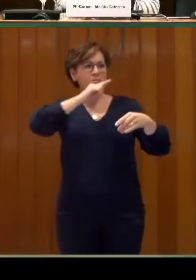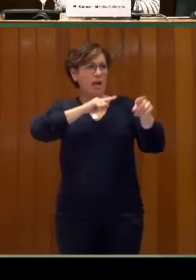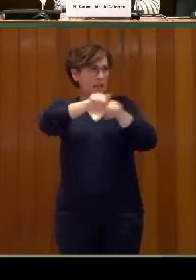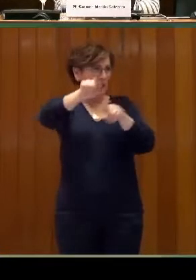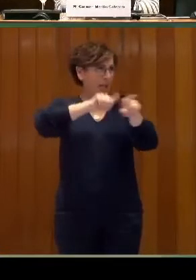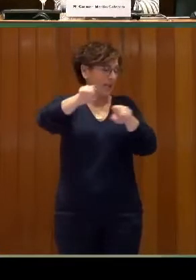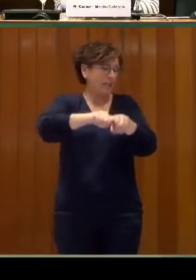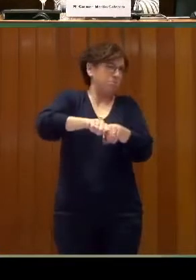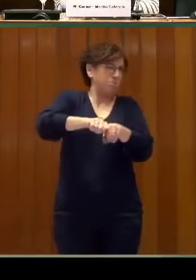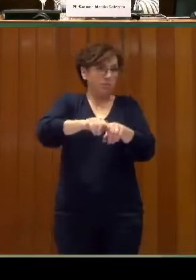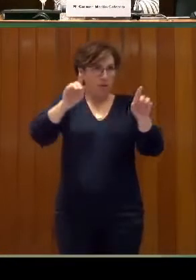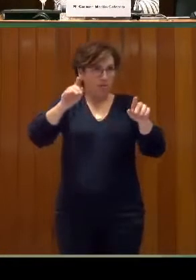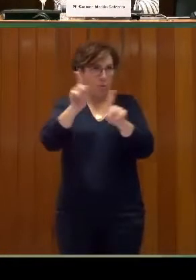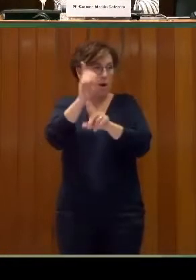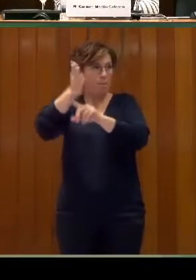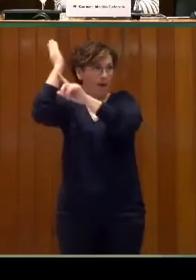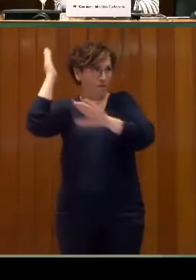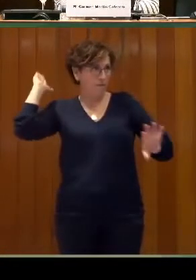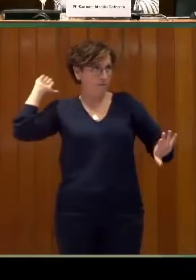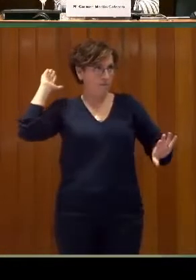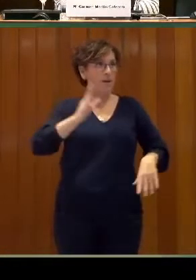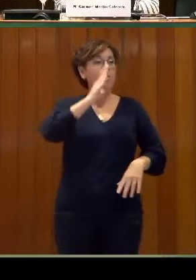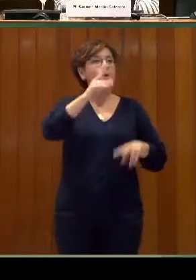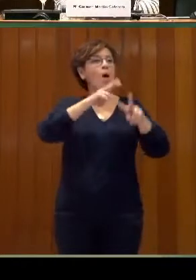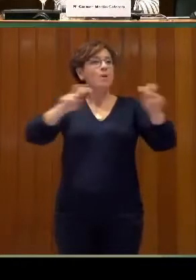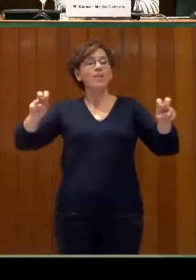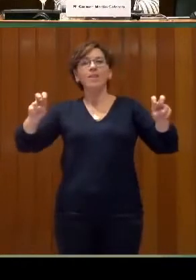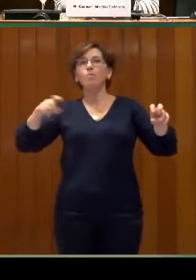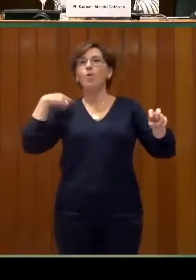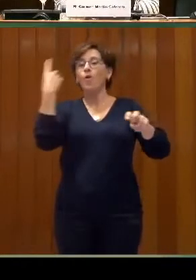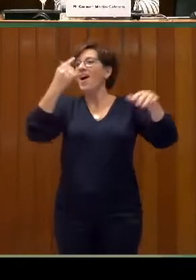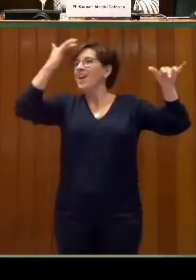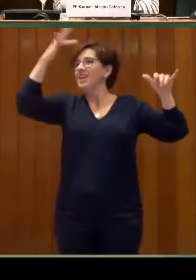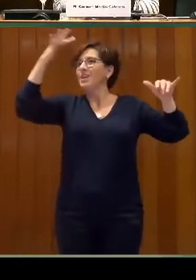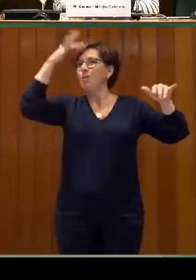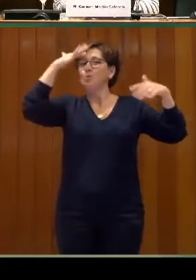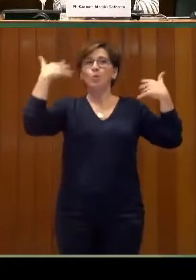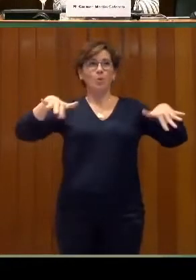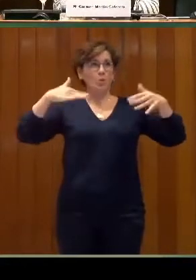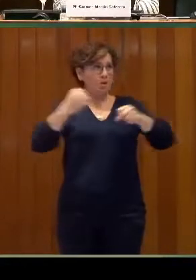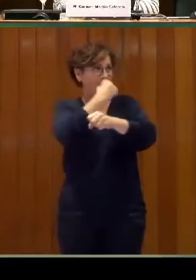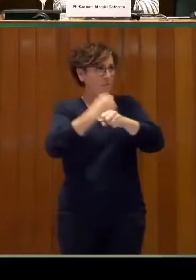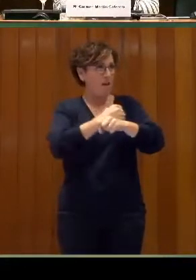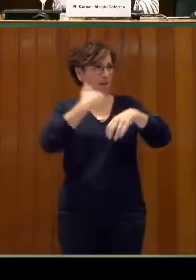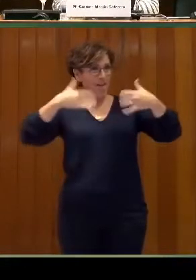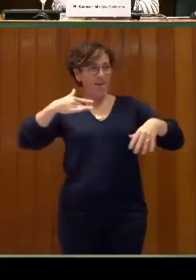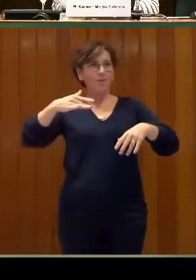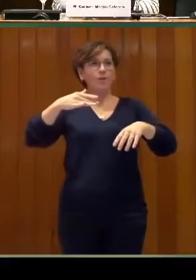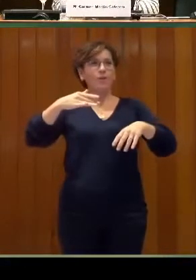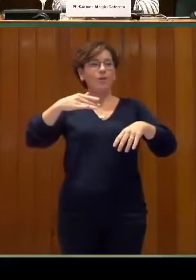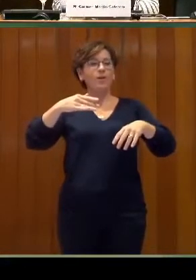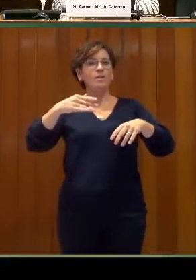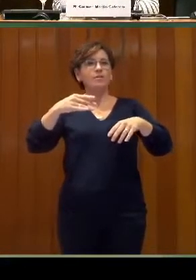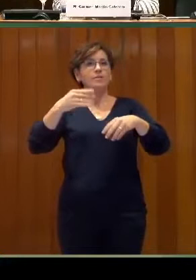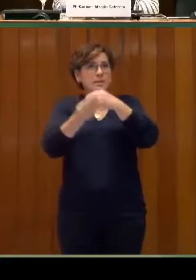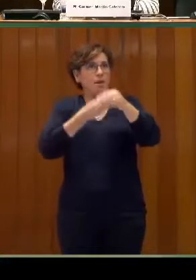la verdad es que es un proyecto que lanzamos con muchísima ilusión, que habíamos trabajado muchísimo, se hizo